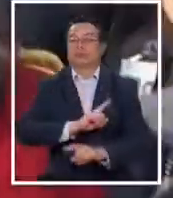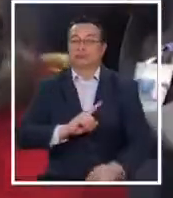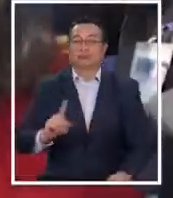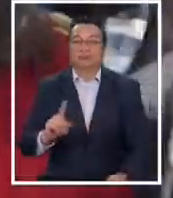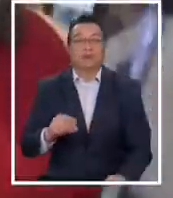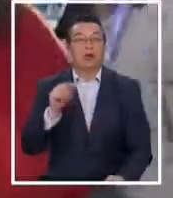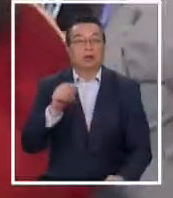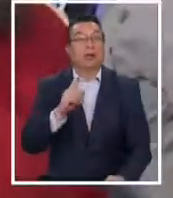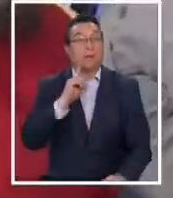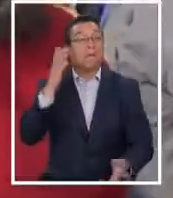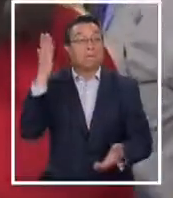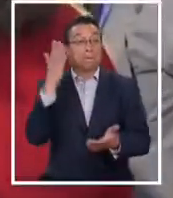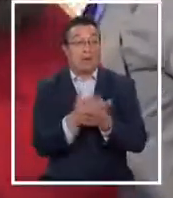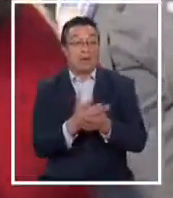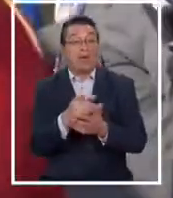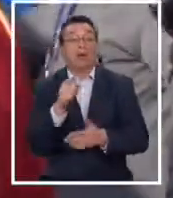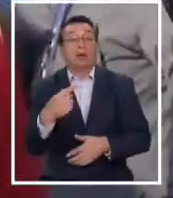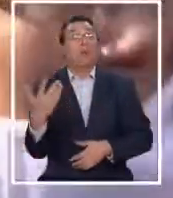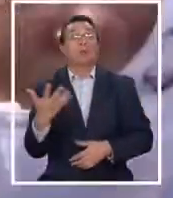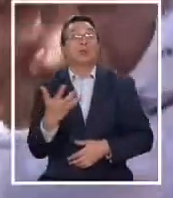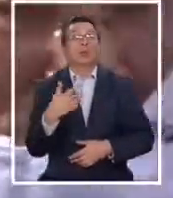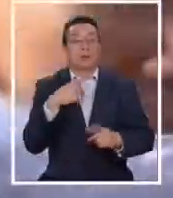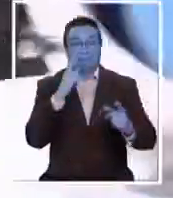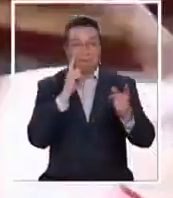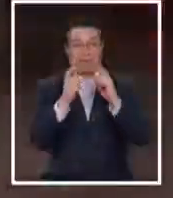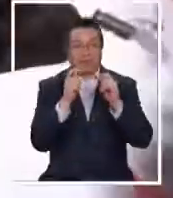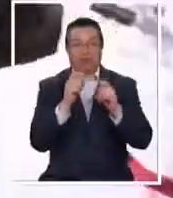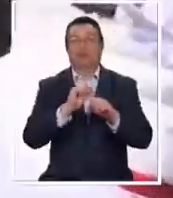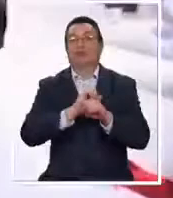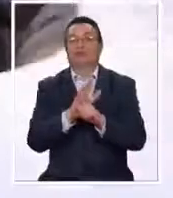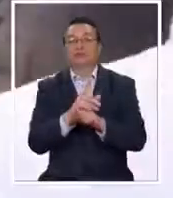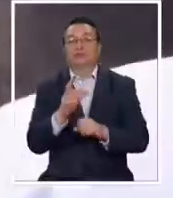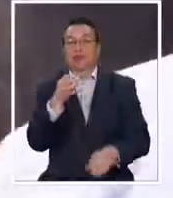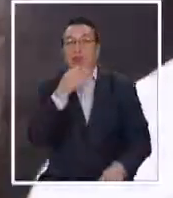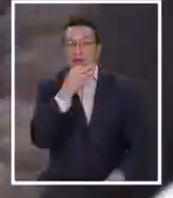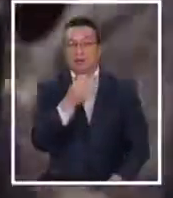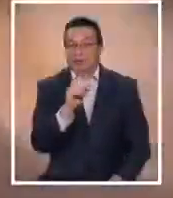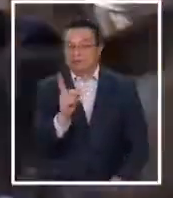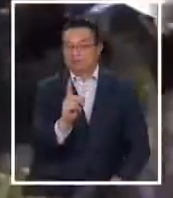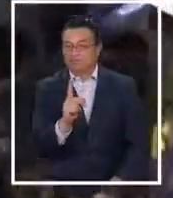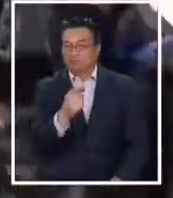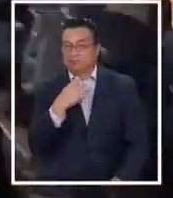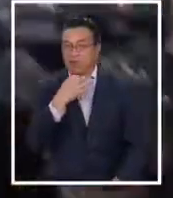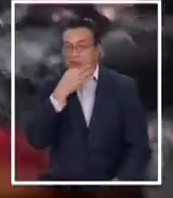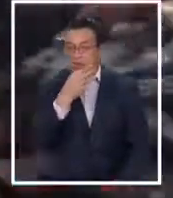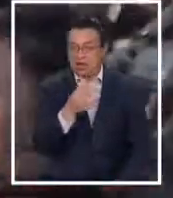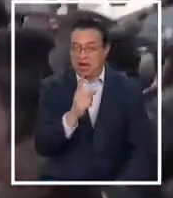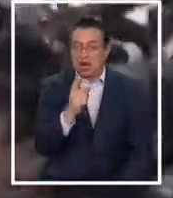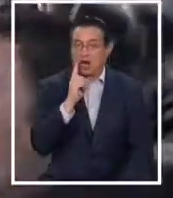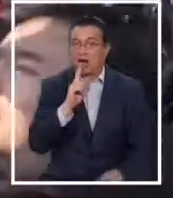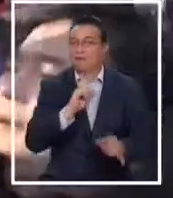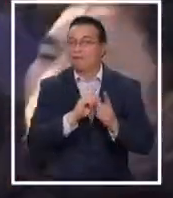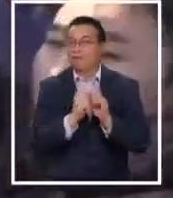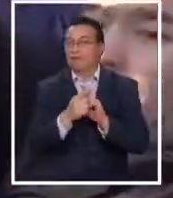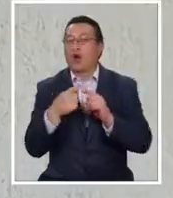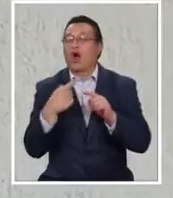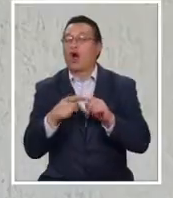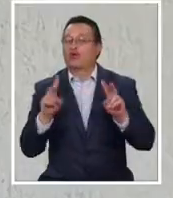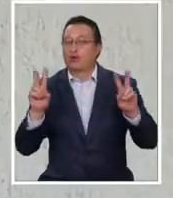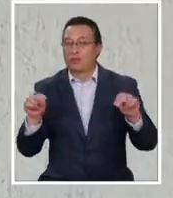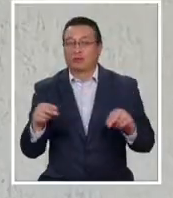decisión ha sido impulsada por el riesgo que representa el coronavirus, muchos creen que tras la decisión se esconden otras razones.